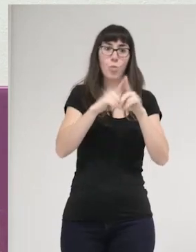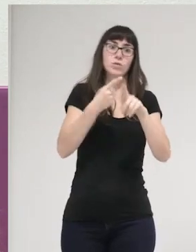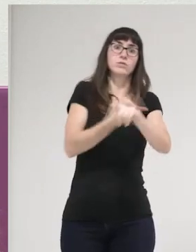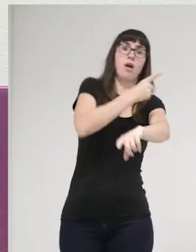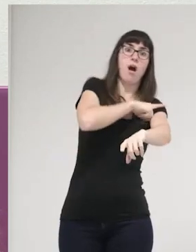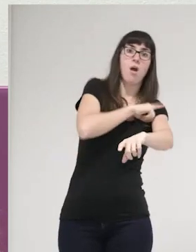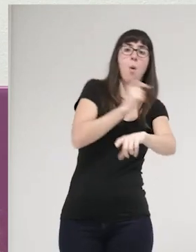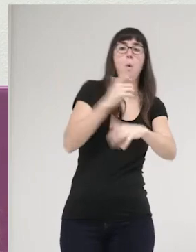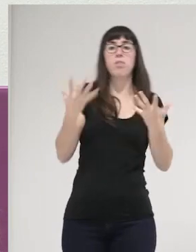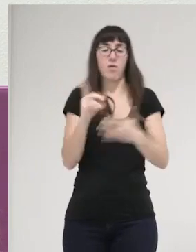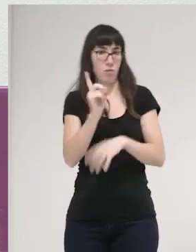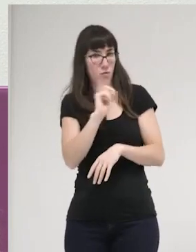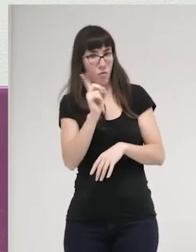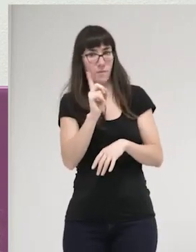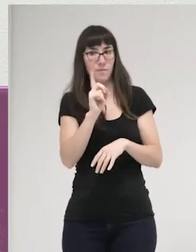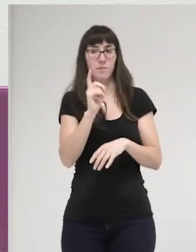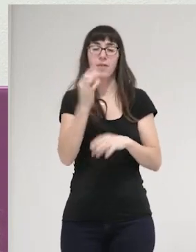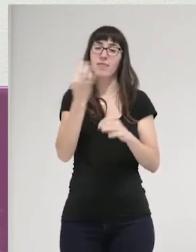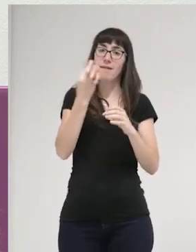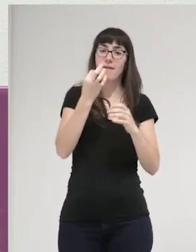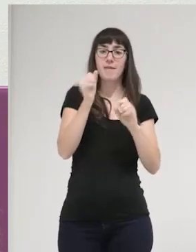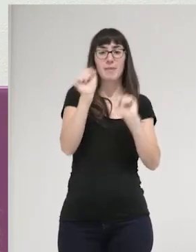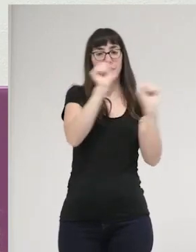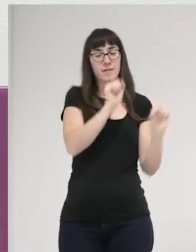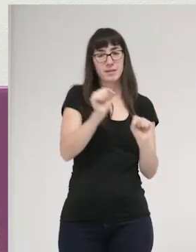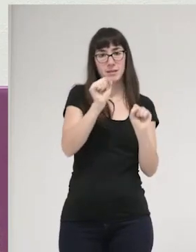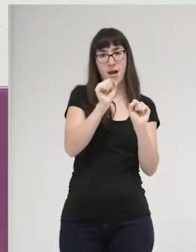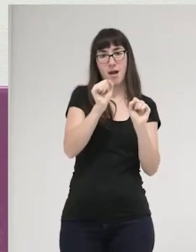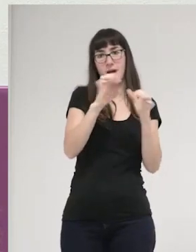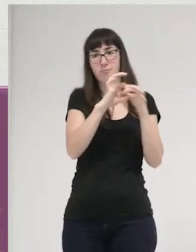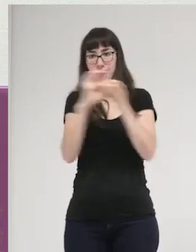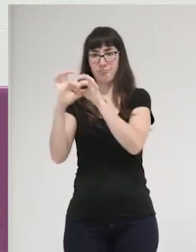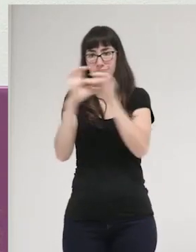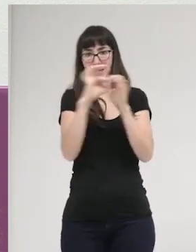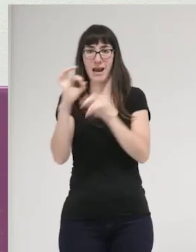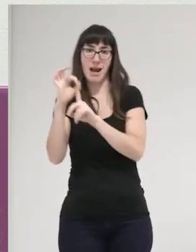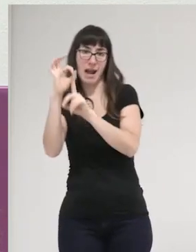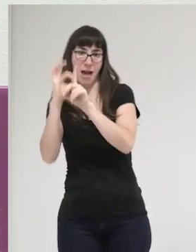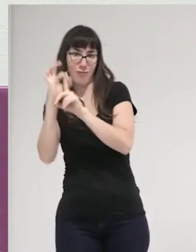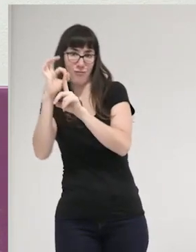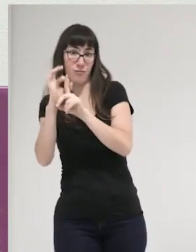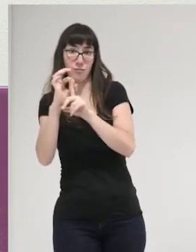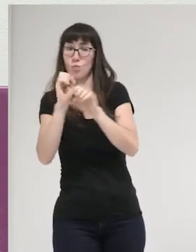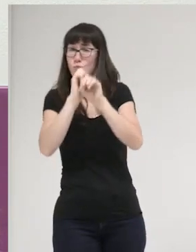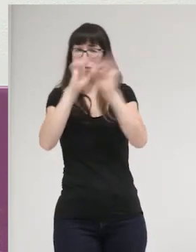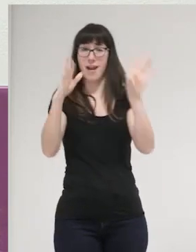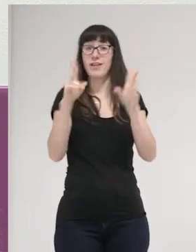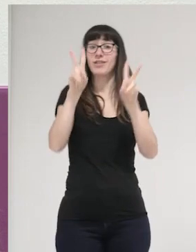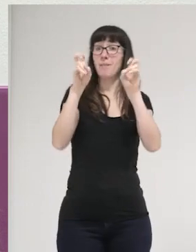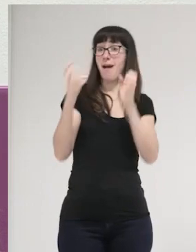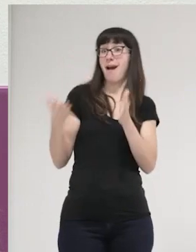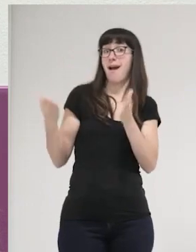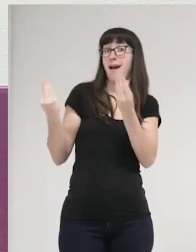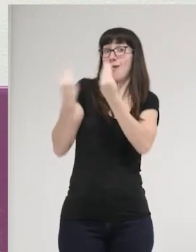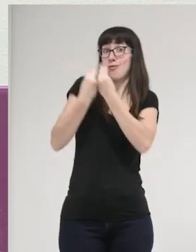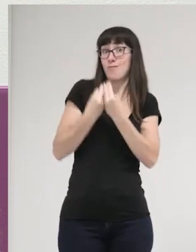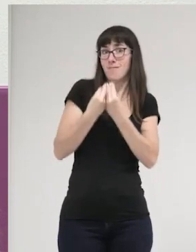que graduarse, porque el impacto no es el mismo y, por tanto, para diseñar, esto se ve muy claro en el acompañamiento, para diseñar o pensar